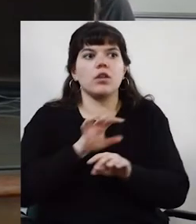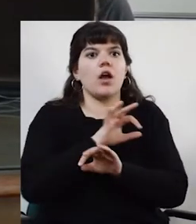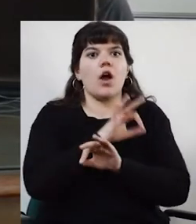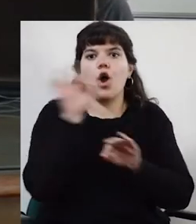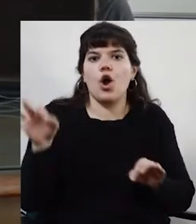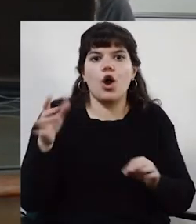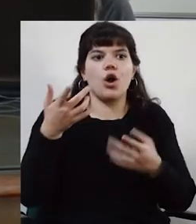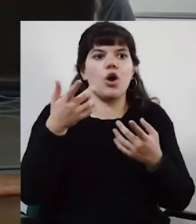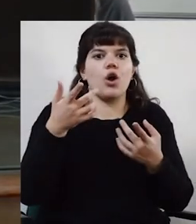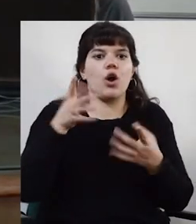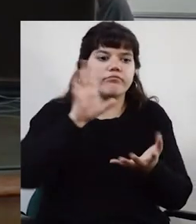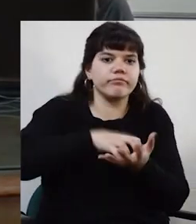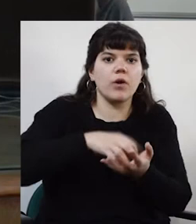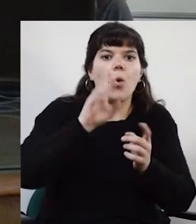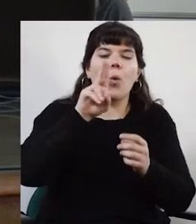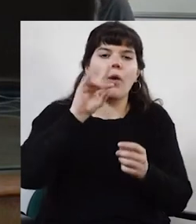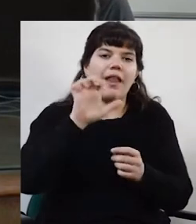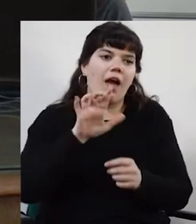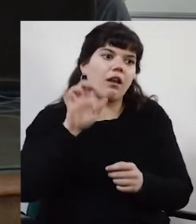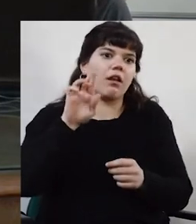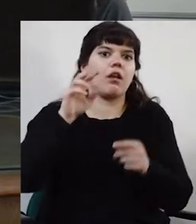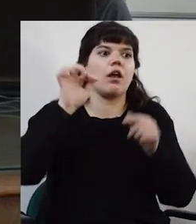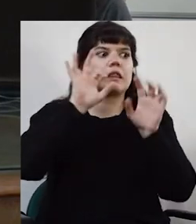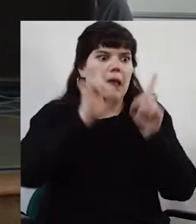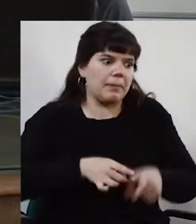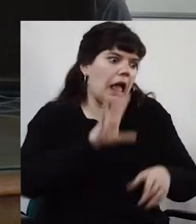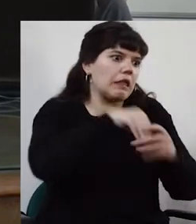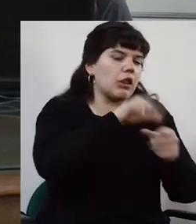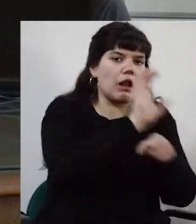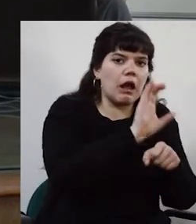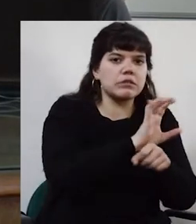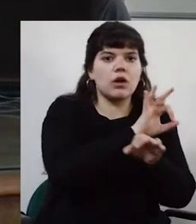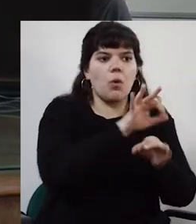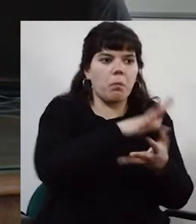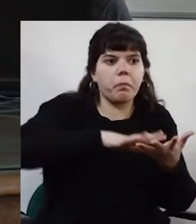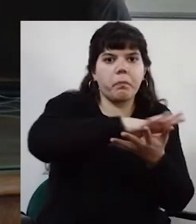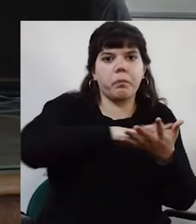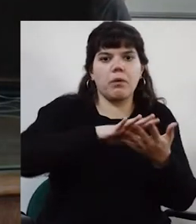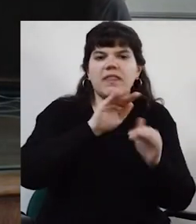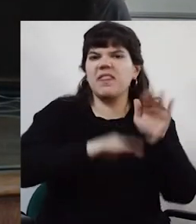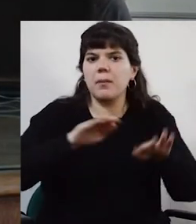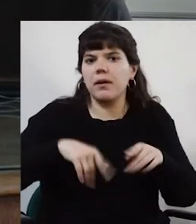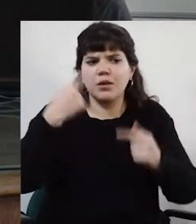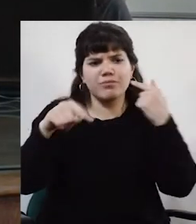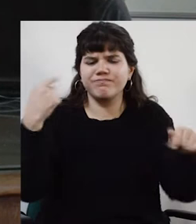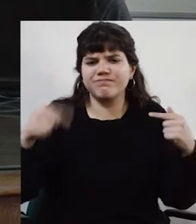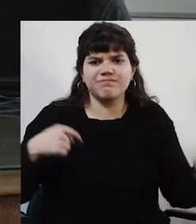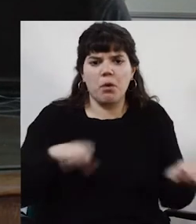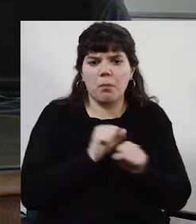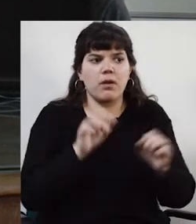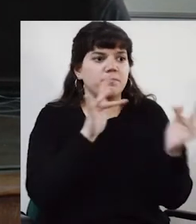redes de facultades, redes de departamentos académicos dentro de un mismo, yo que sé, o sea, en definitiva son vínculos